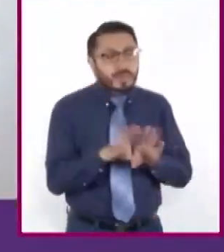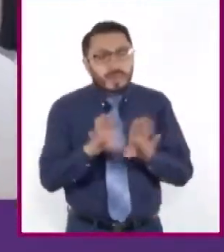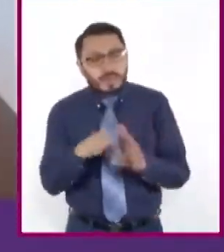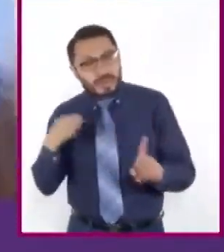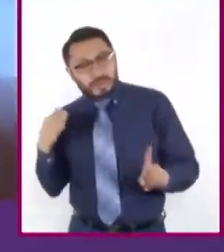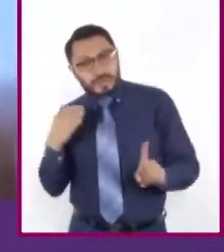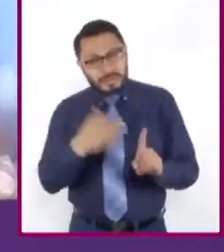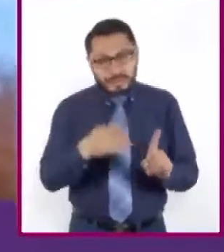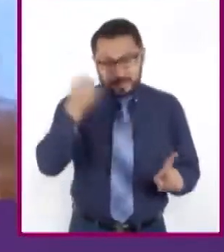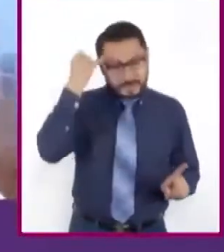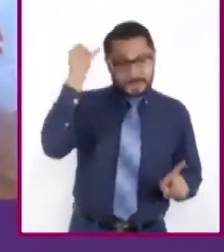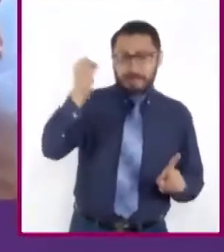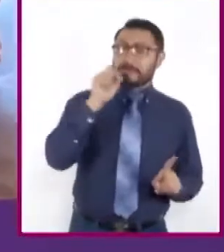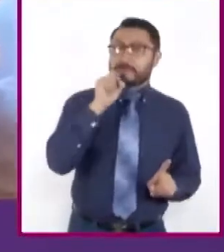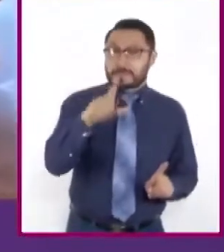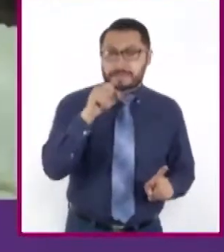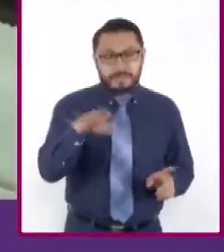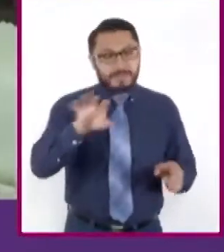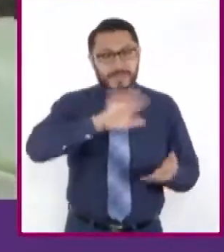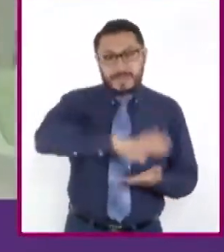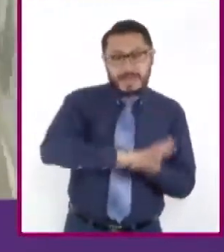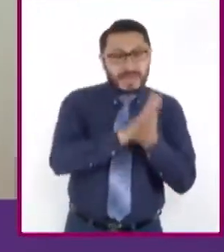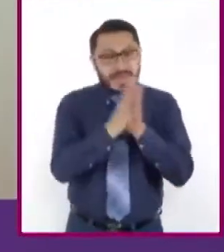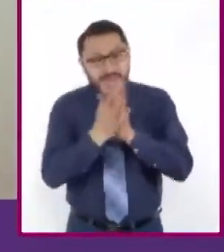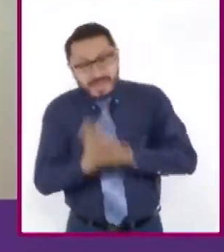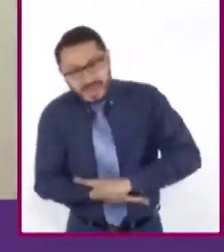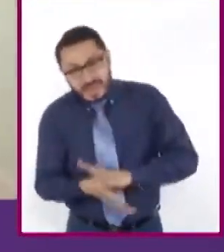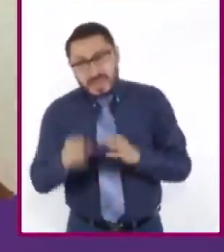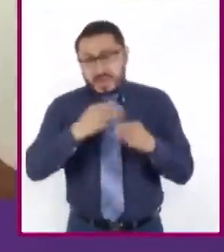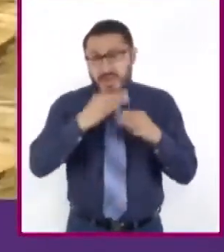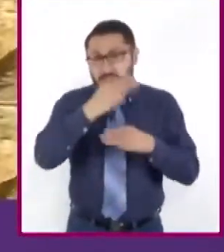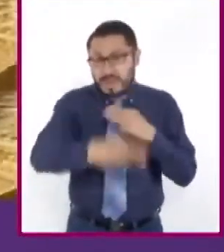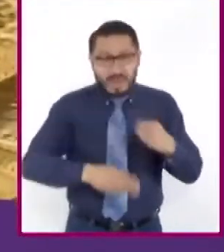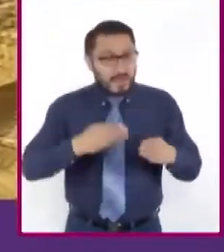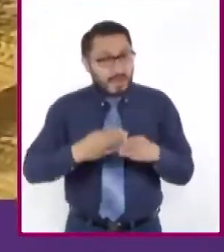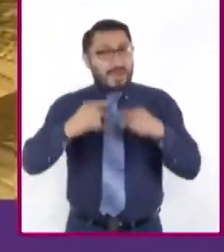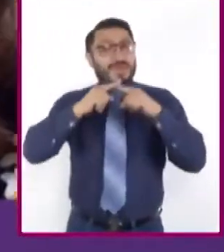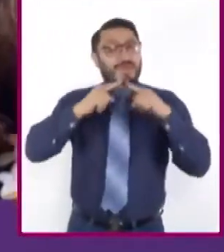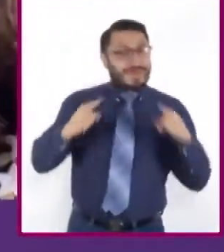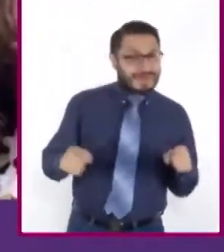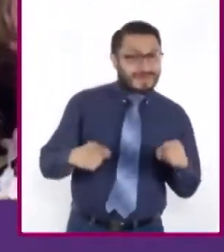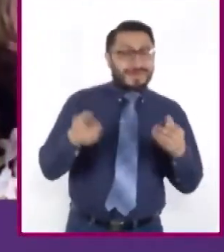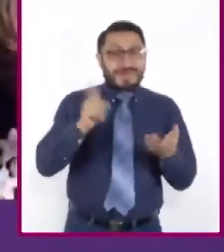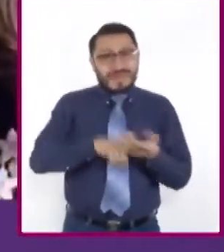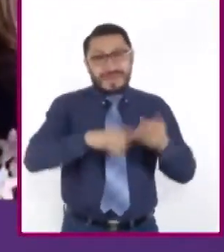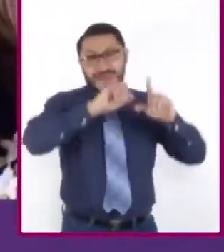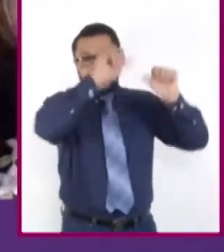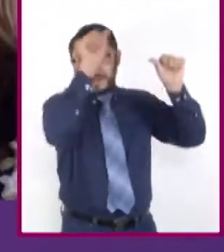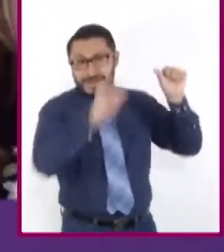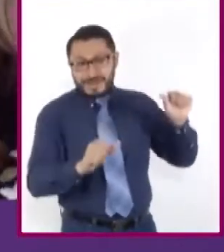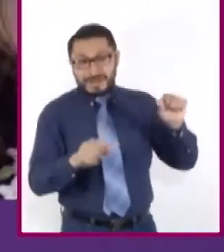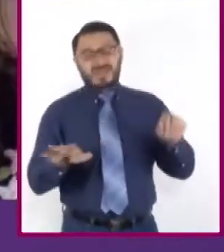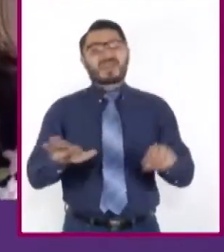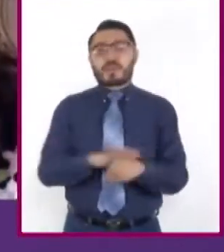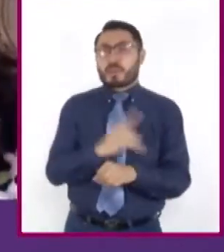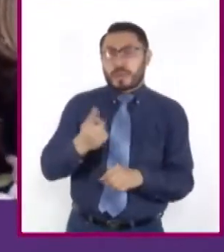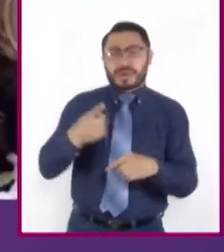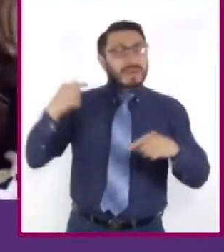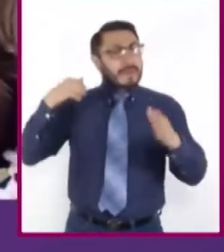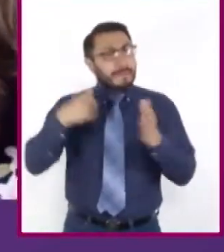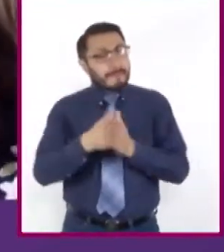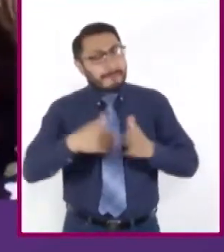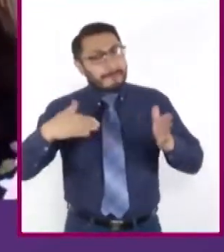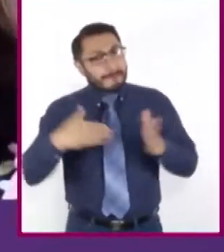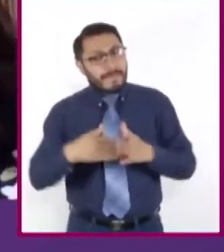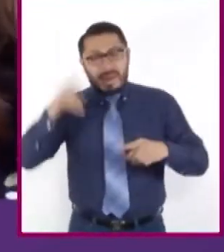sola idea que muestra la realidad de un mundo interpretado y distinto. ¿Por qué es importante borrar la barrera entre el oficio del artesano